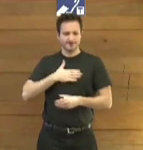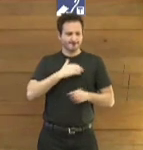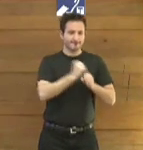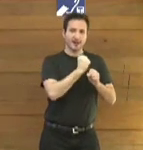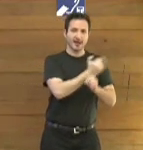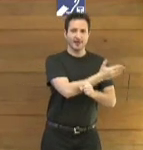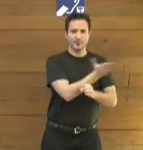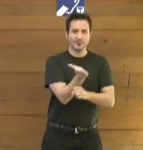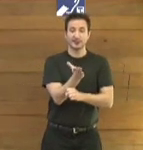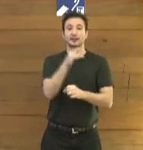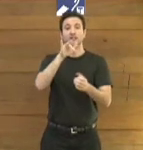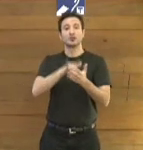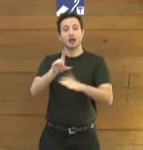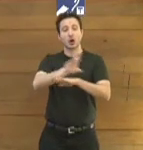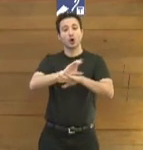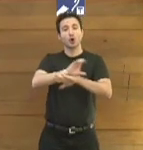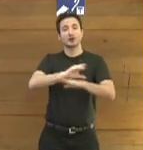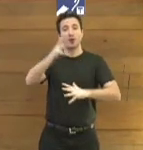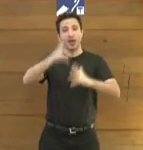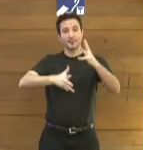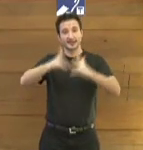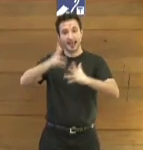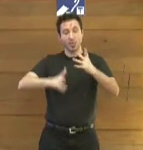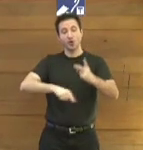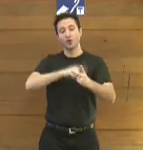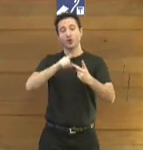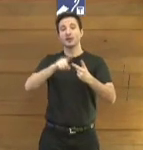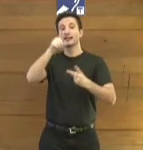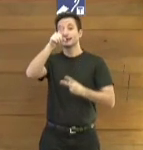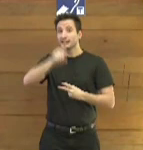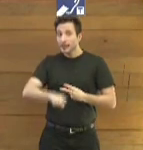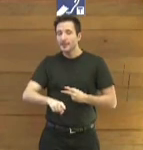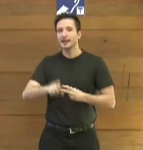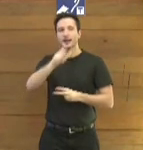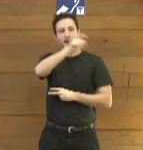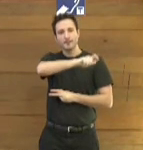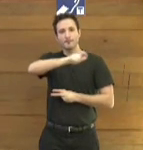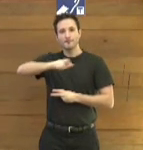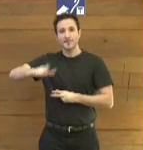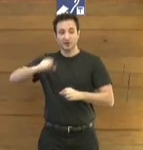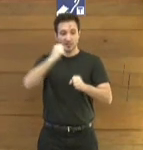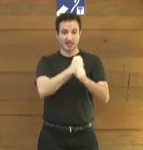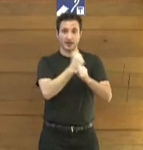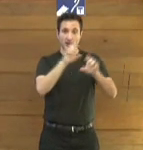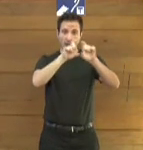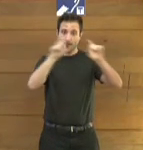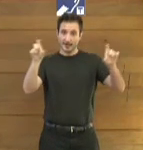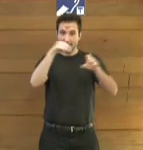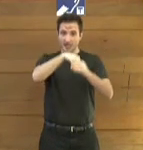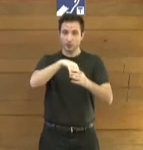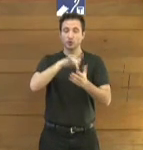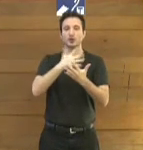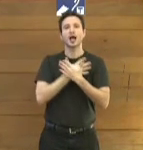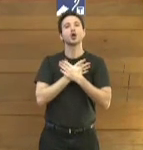Entre el Consejo de Administración y el personal de la compañía se ha donado